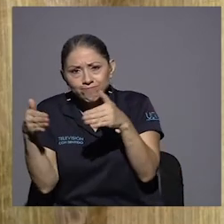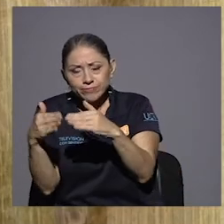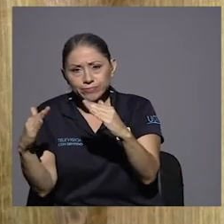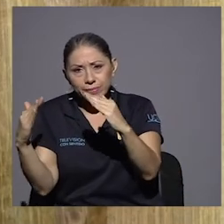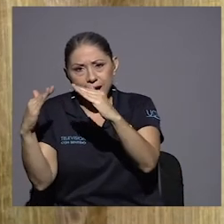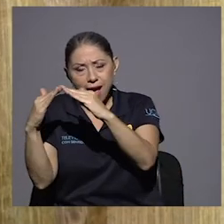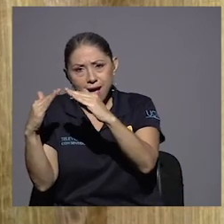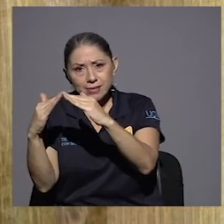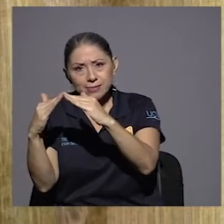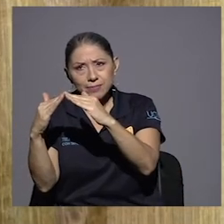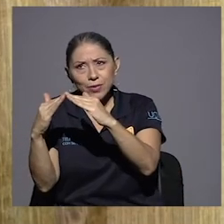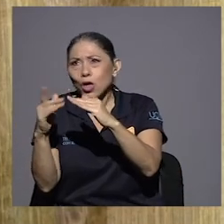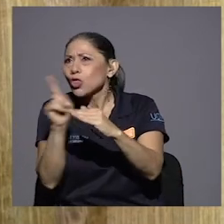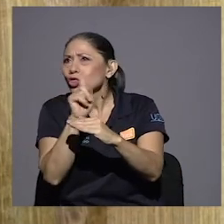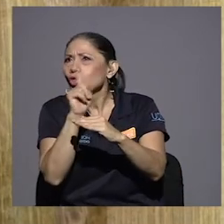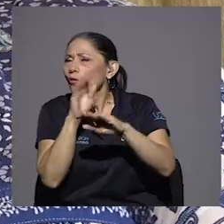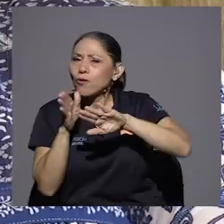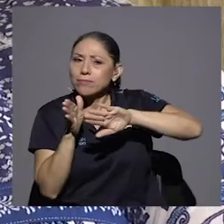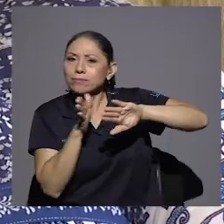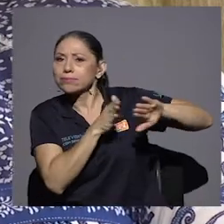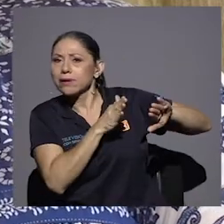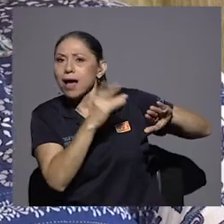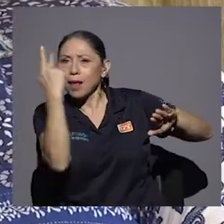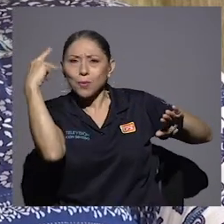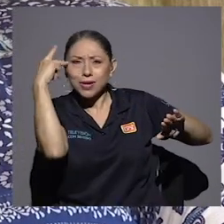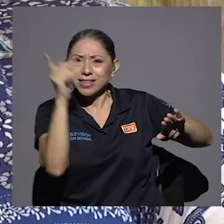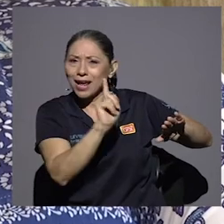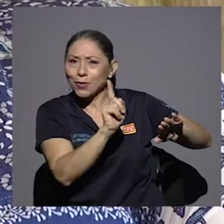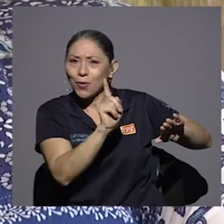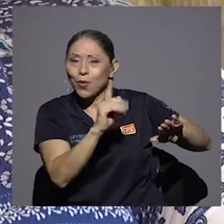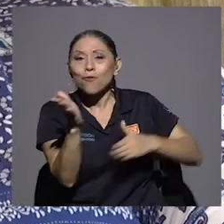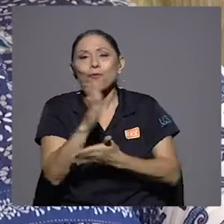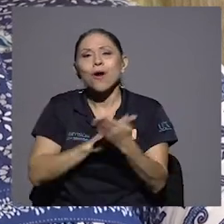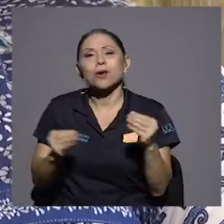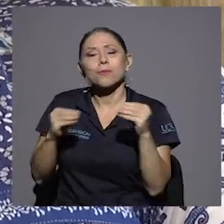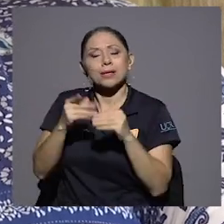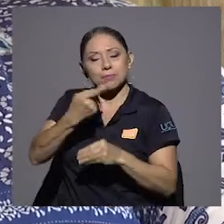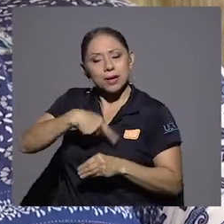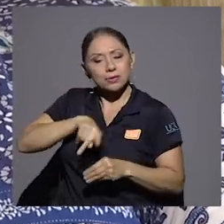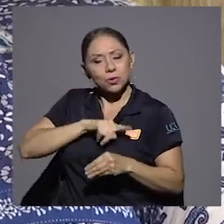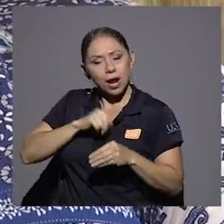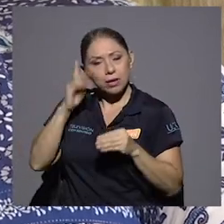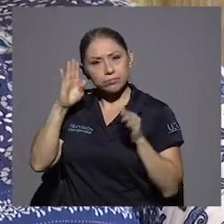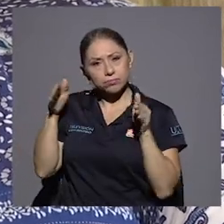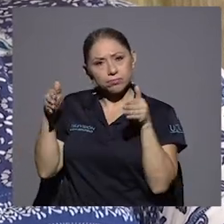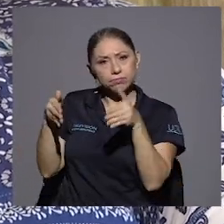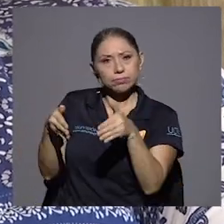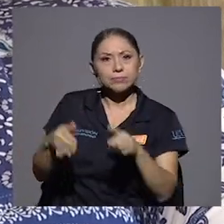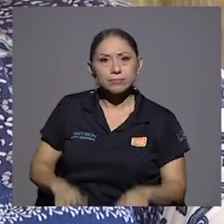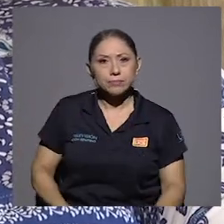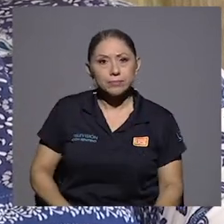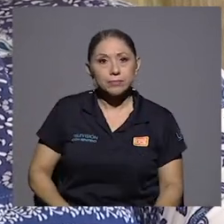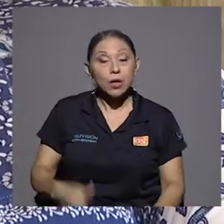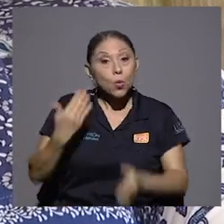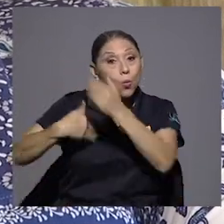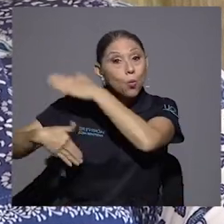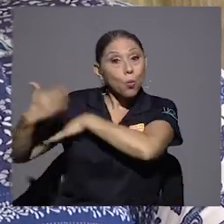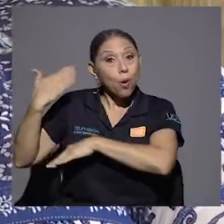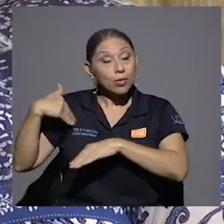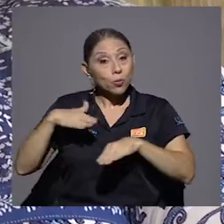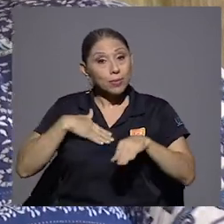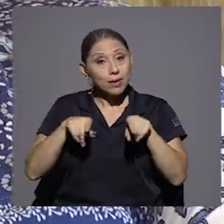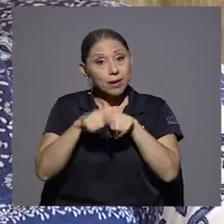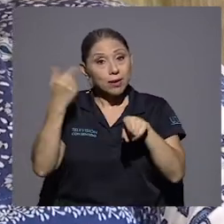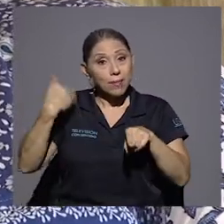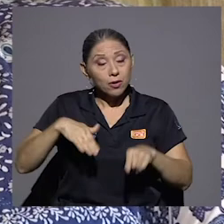no en la política per se sino un retiro más personal y cuando mi hermano fue presidente ella